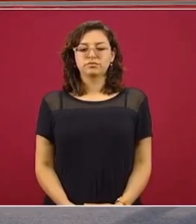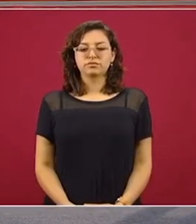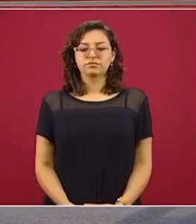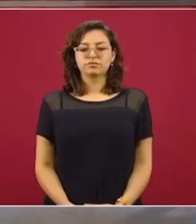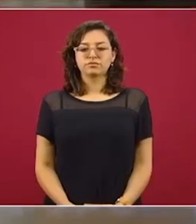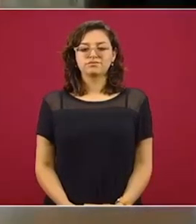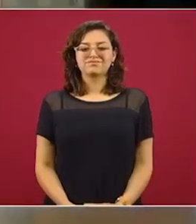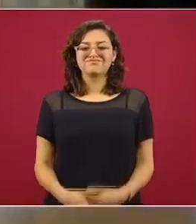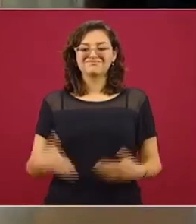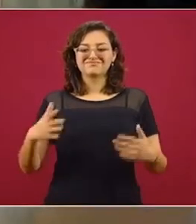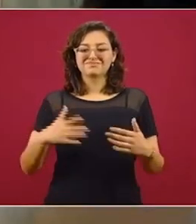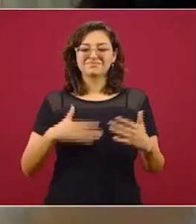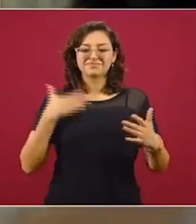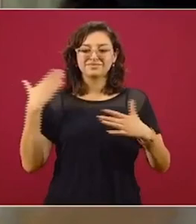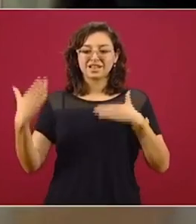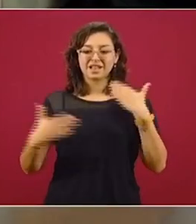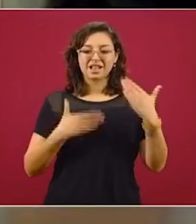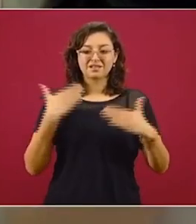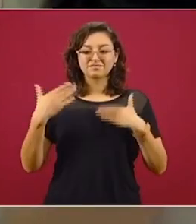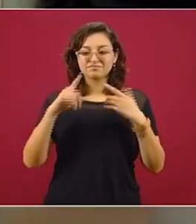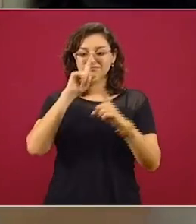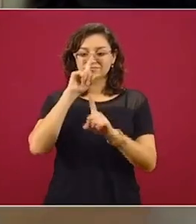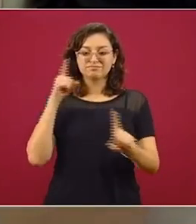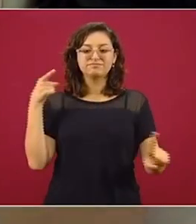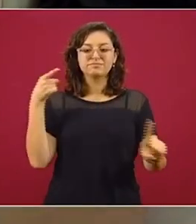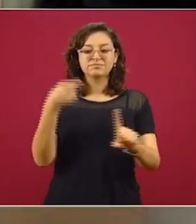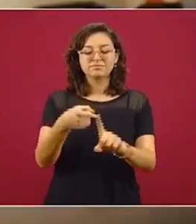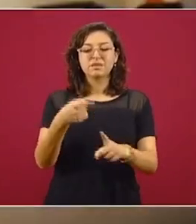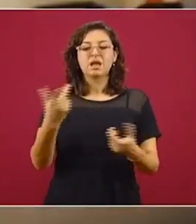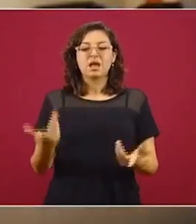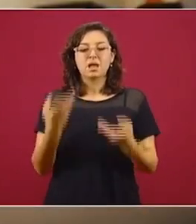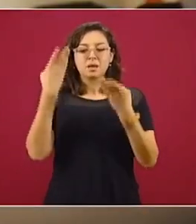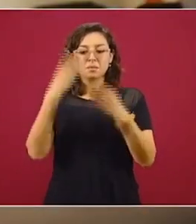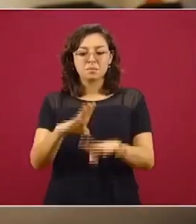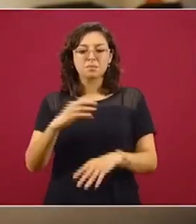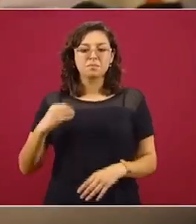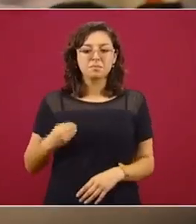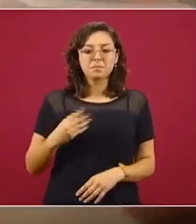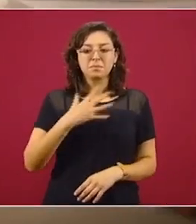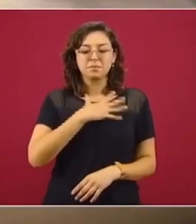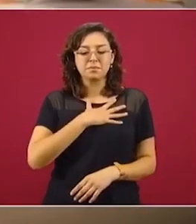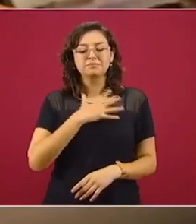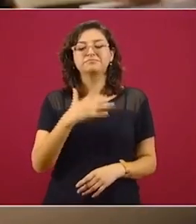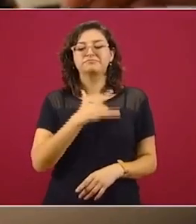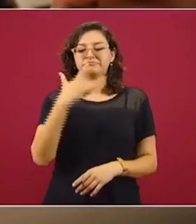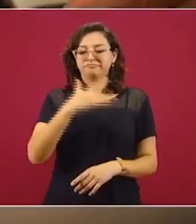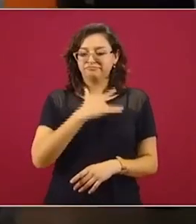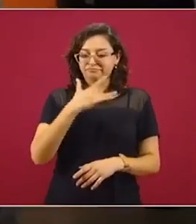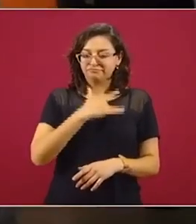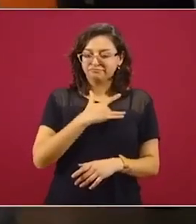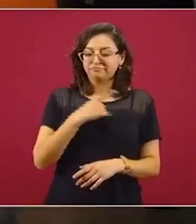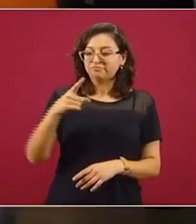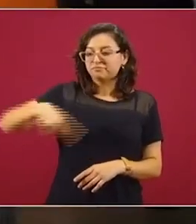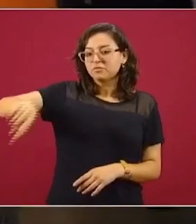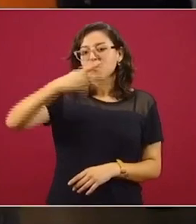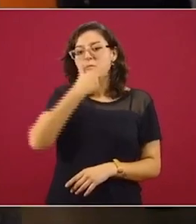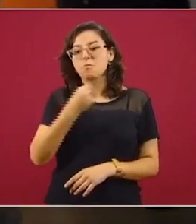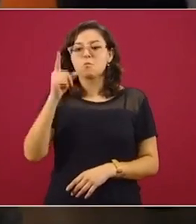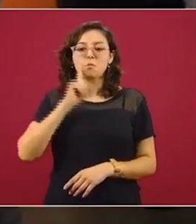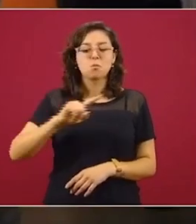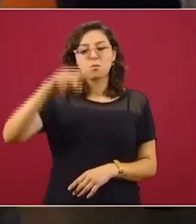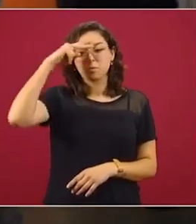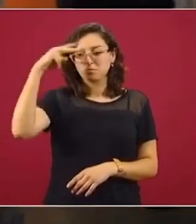Con gran alegría y convicción social, el Banco del Bienestar inicia su ruta para mejorar la situación financiera de las y los